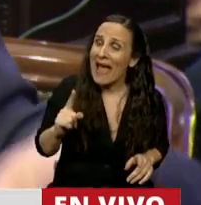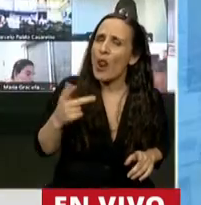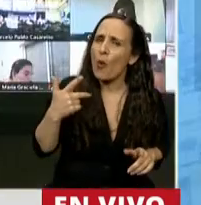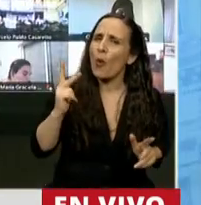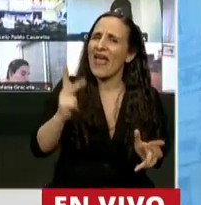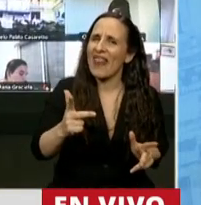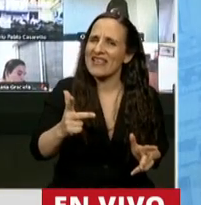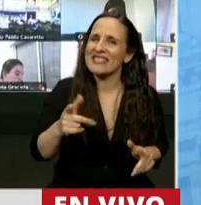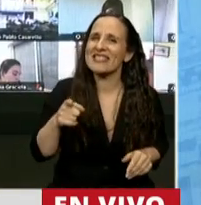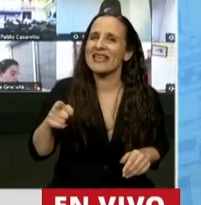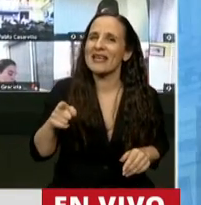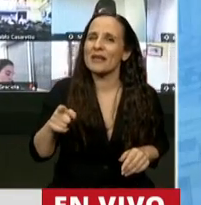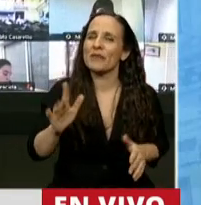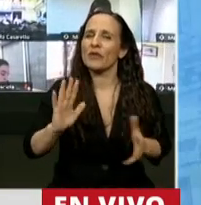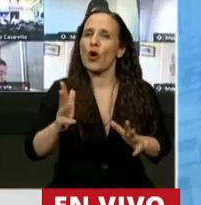escenificación,